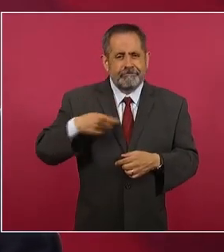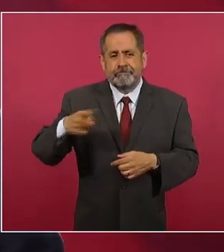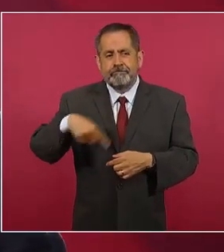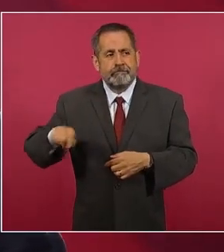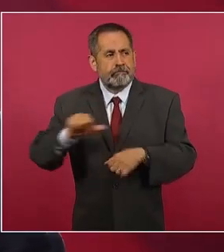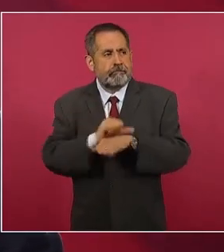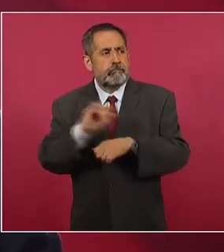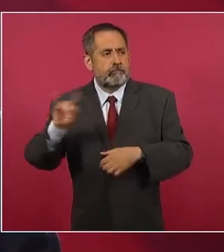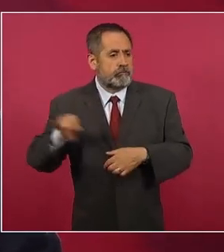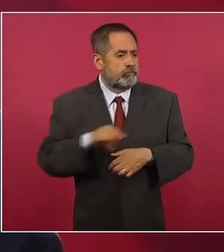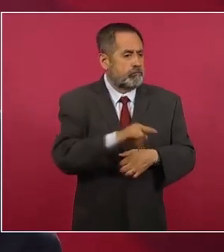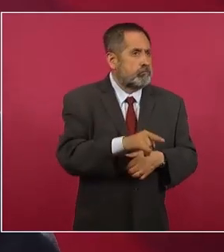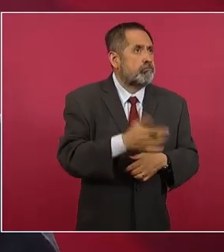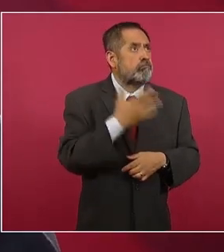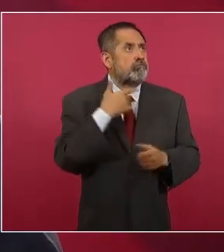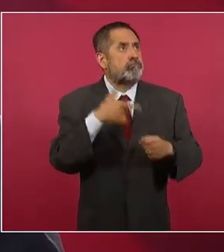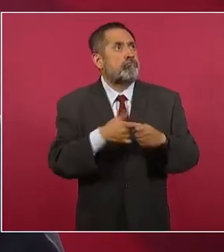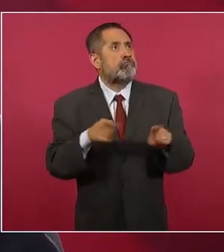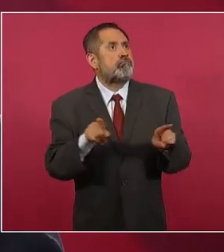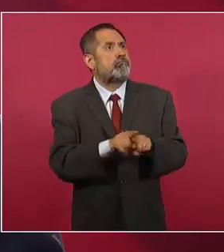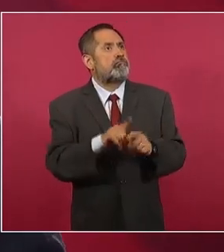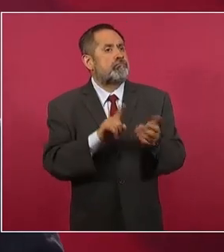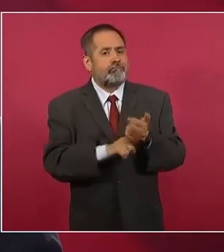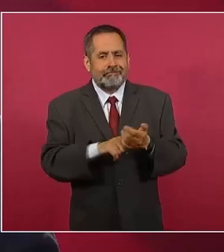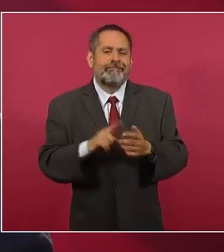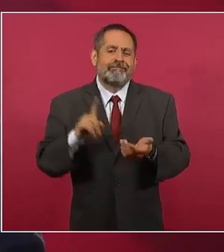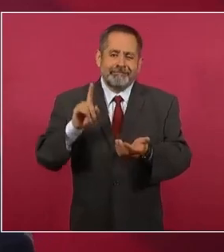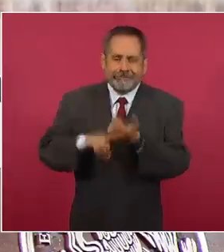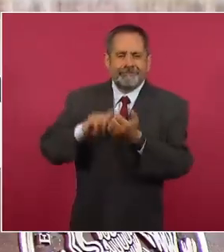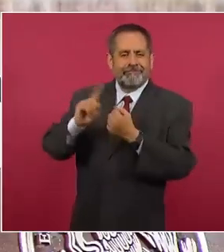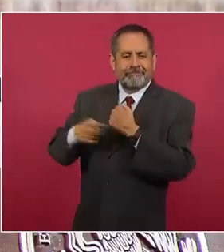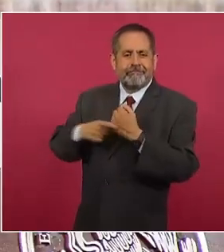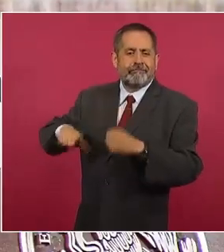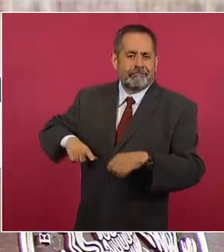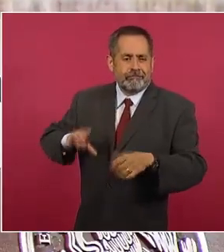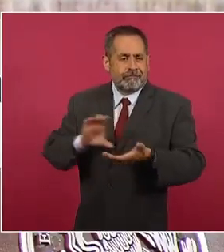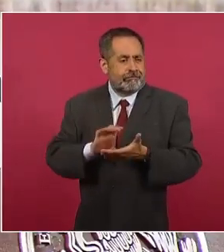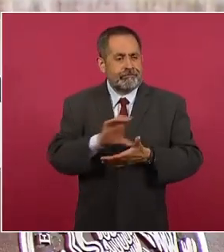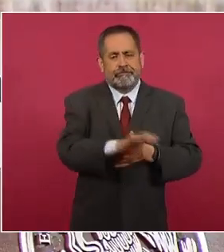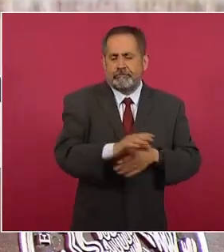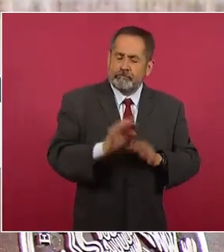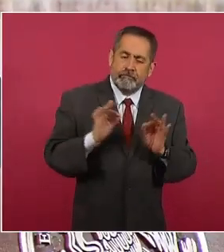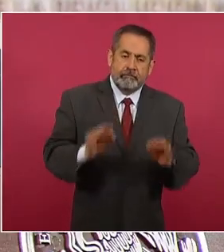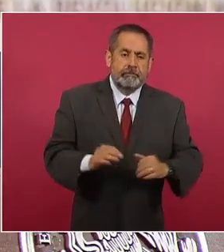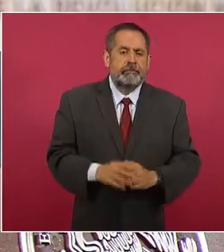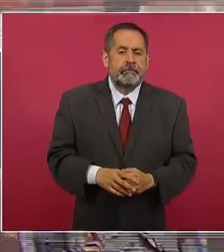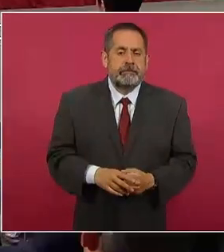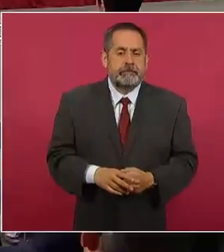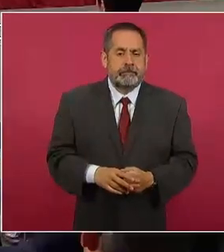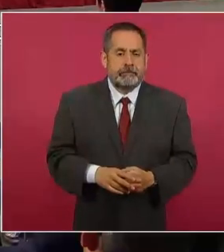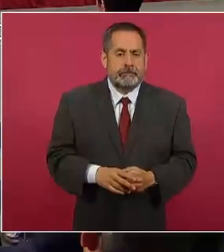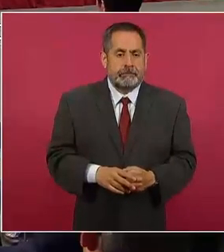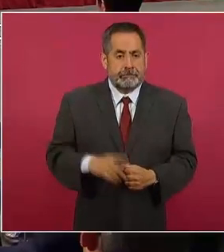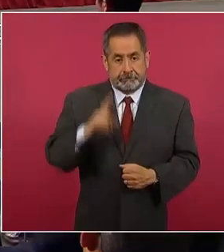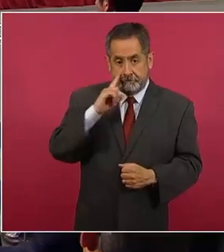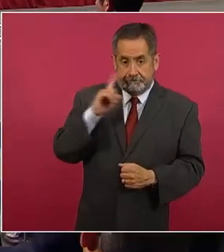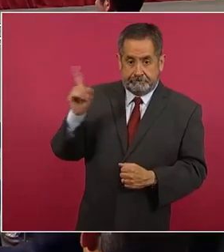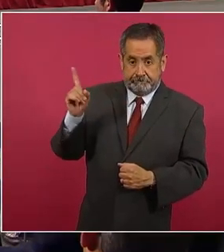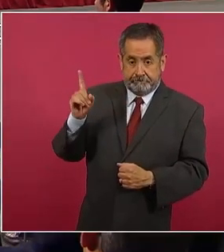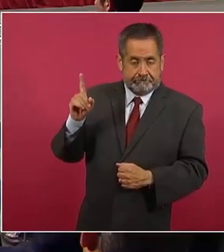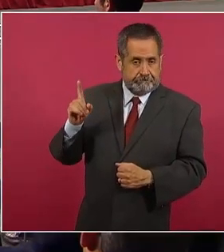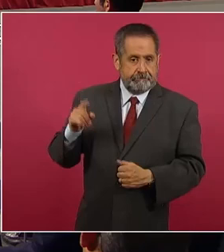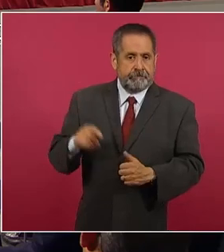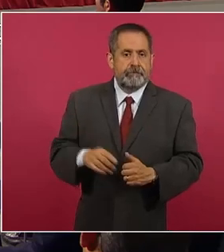en la medida en la que está planteado con no más de la inflación. Aquí está en la gráfica que